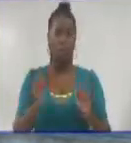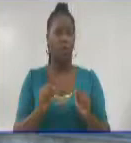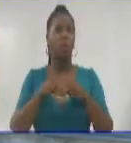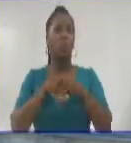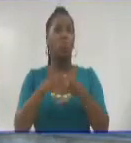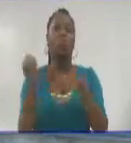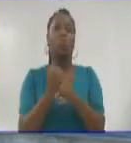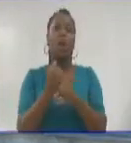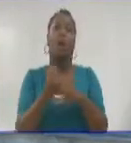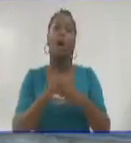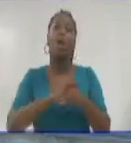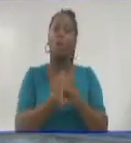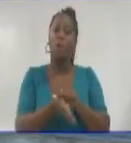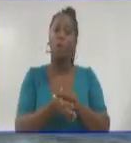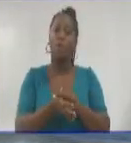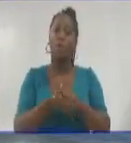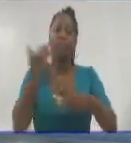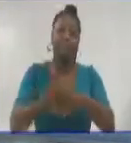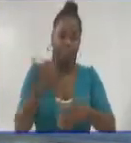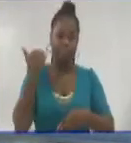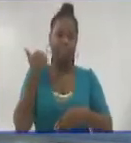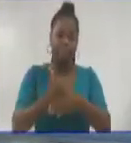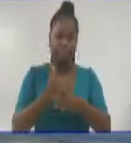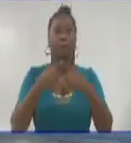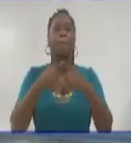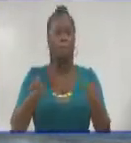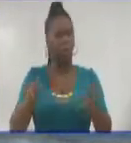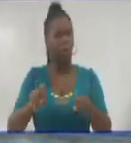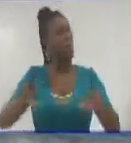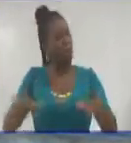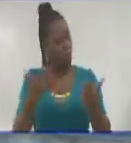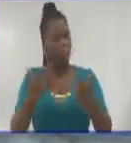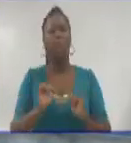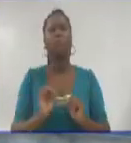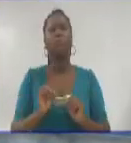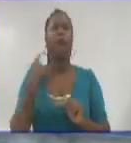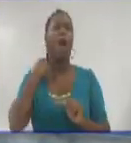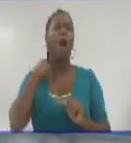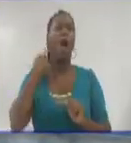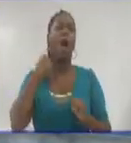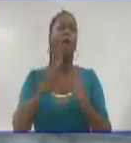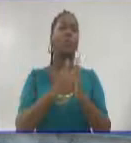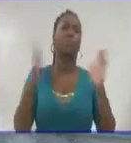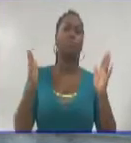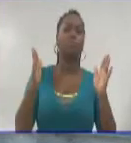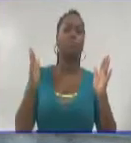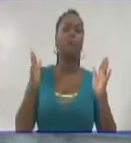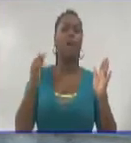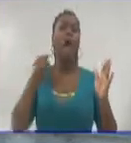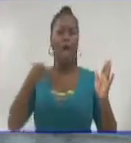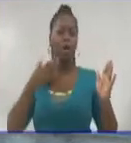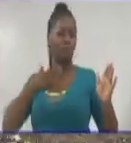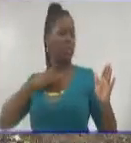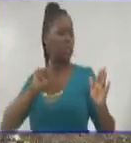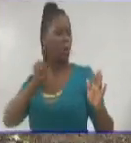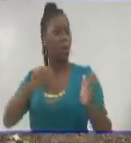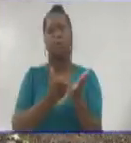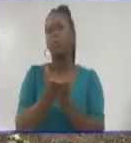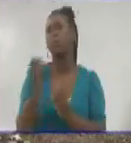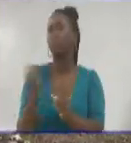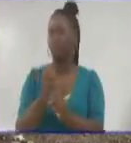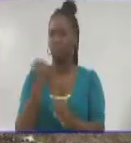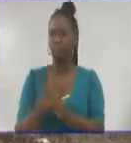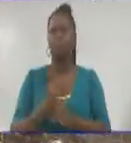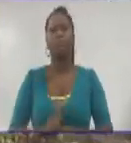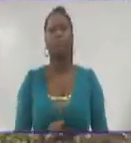20 limitaciones, pero hemos ido avanzando, aprovechamos el inicio del año y se ve el deseo y el émpeto. La